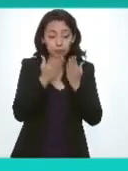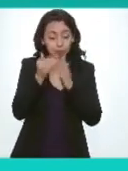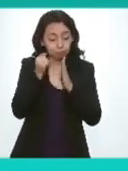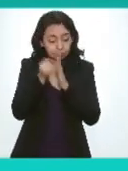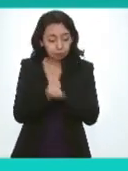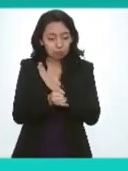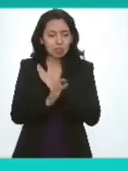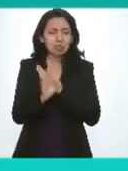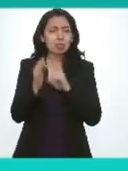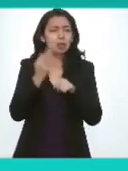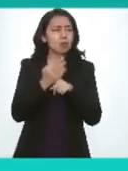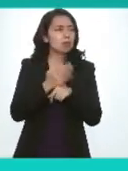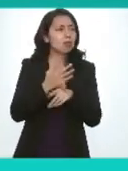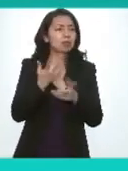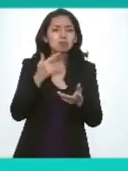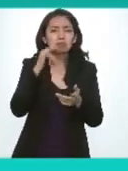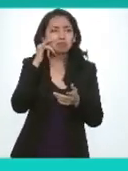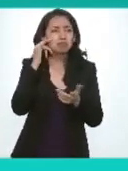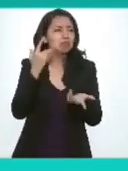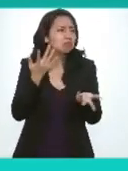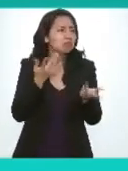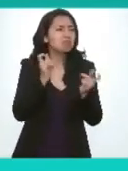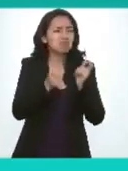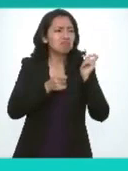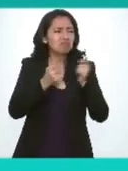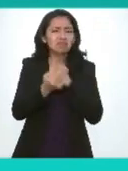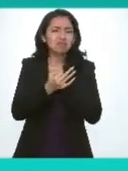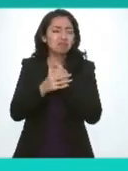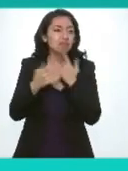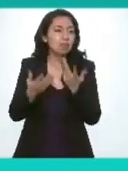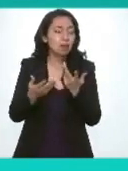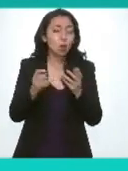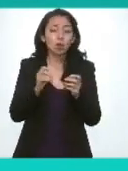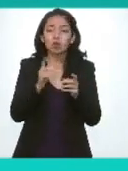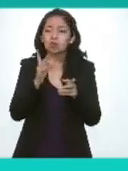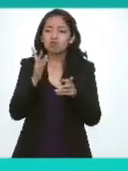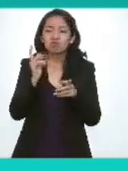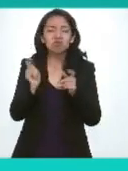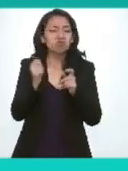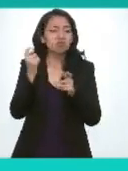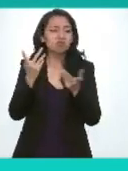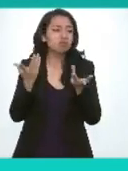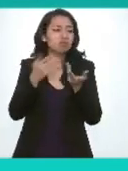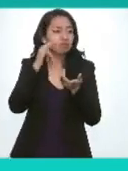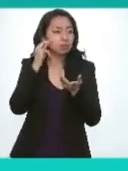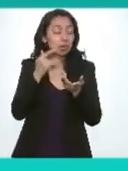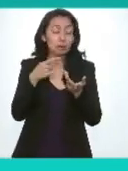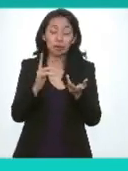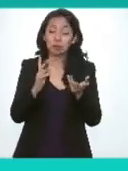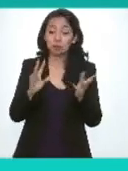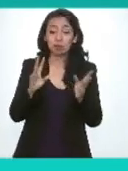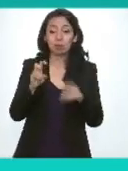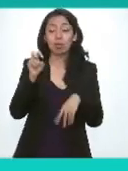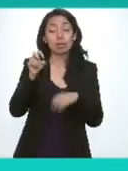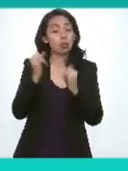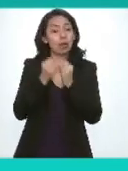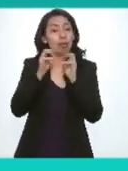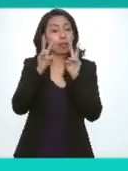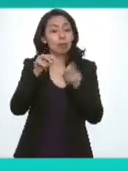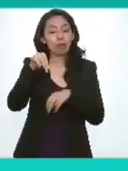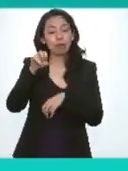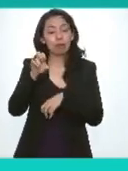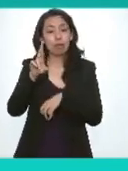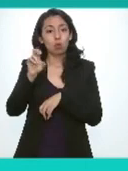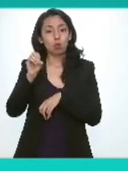lo mejor no vemos muchas cosas que ya están desarrollándose y el tema del neurodatus que se ha mencionado pues